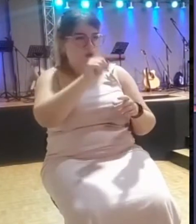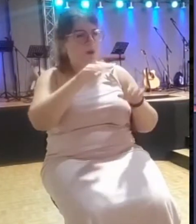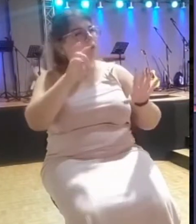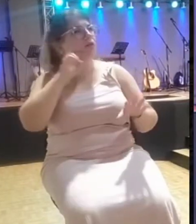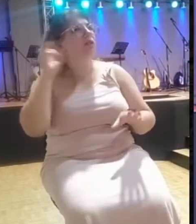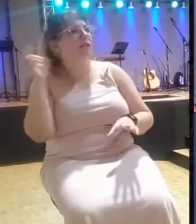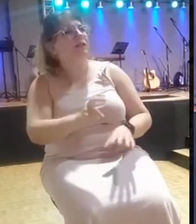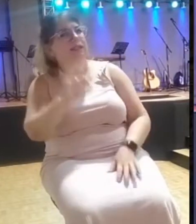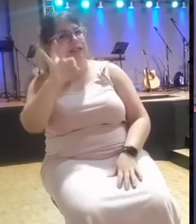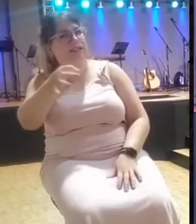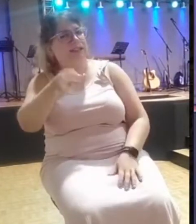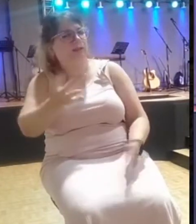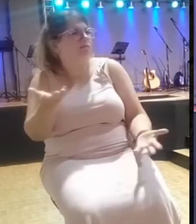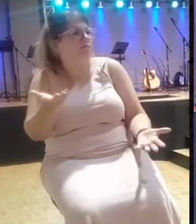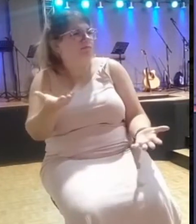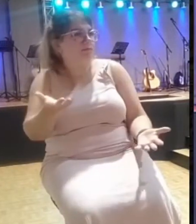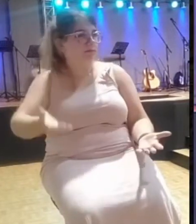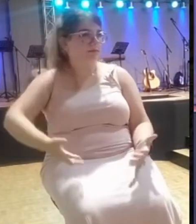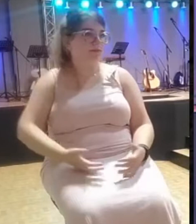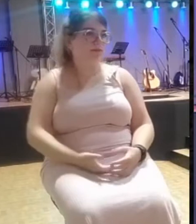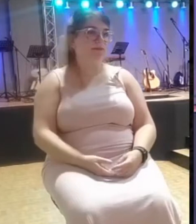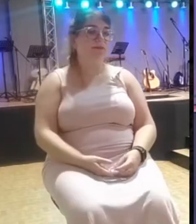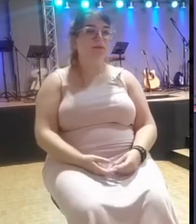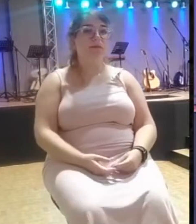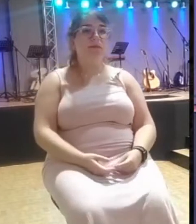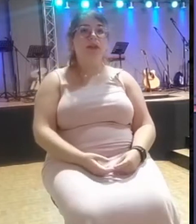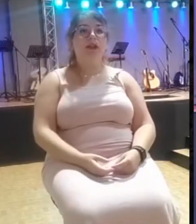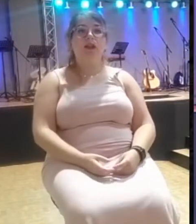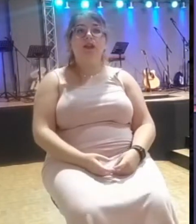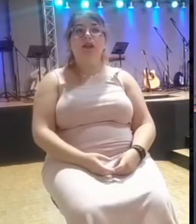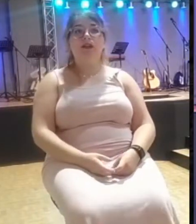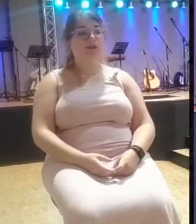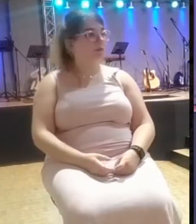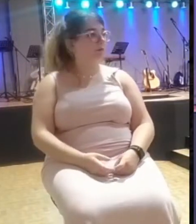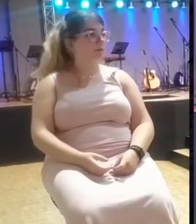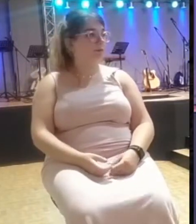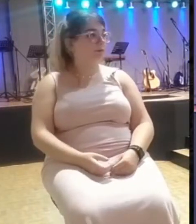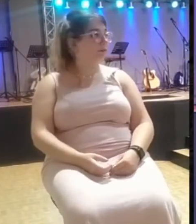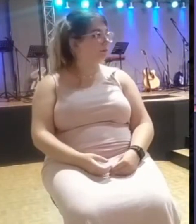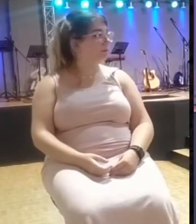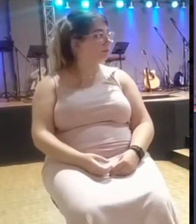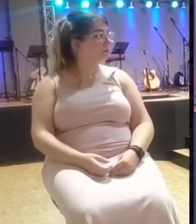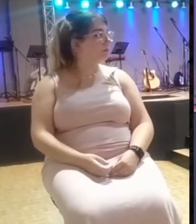Y sí tiene miedo a una mujer. Entonces, bueno, algunos dicen, y es muy posible que sea así,